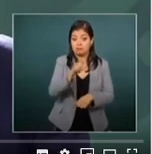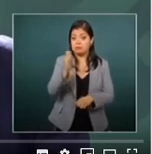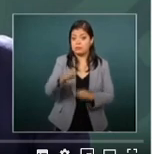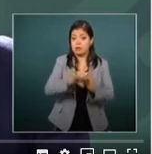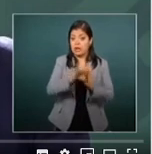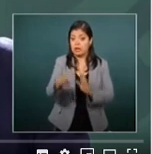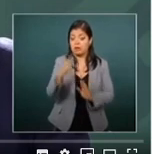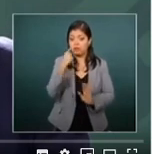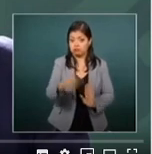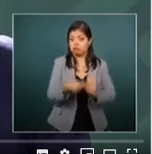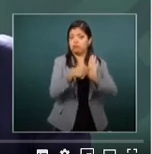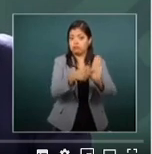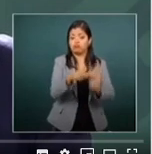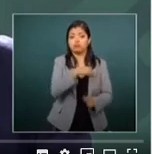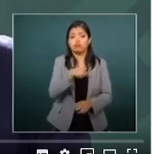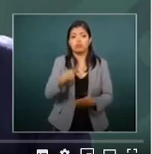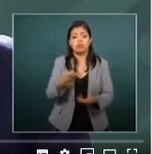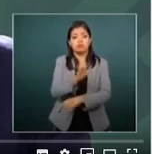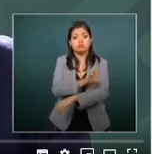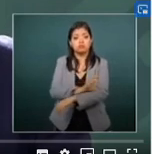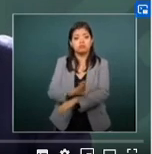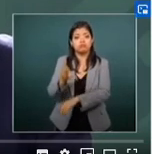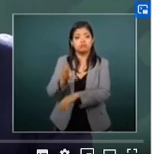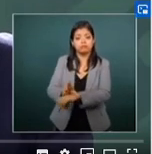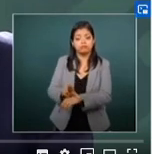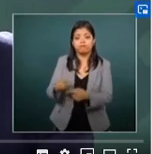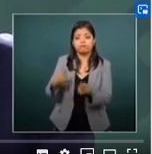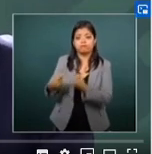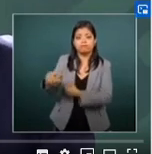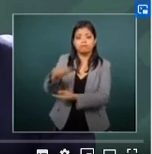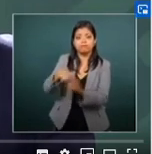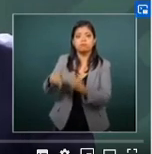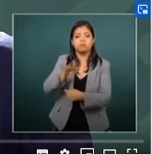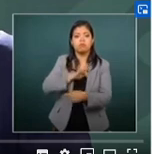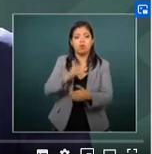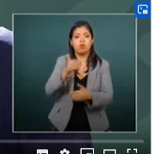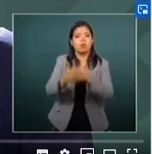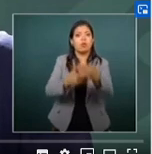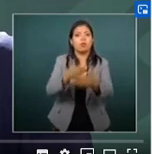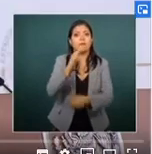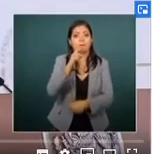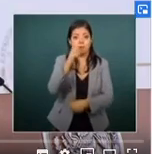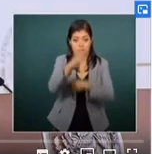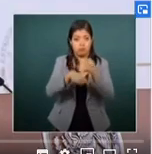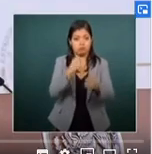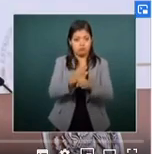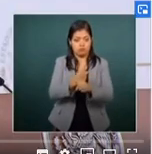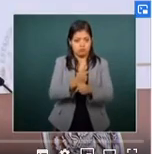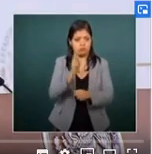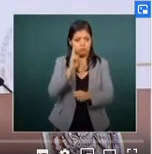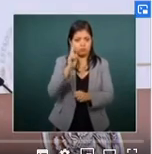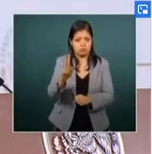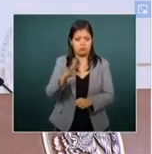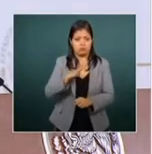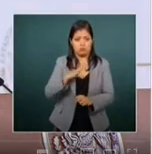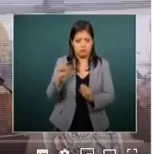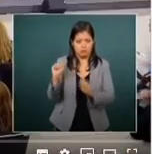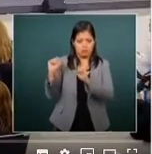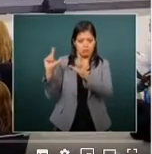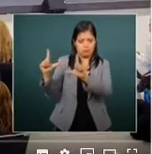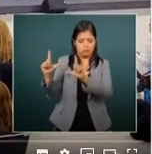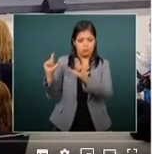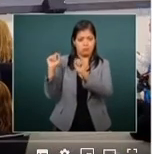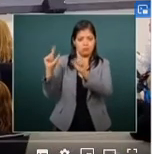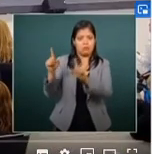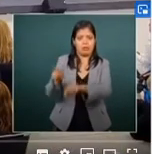de cómo coordinados podemos enfrentar los retos más complejos. En un año de trabajo tenemos aquí un par de láminas nada